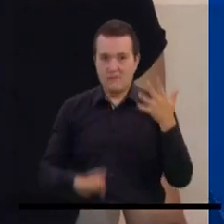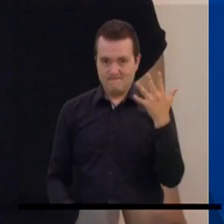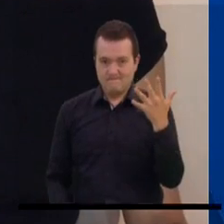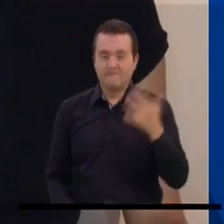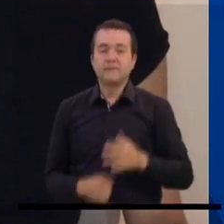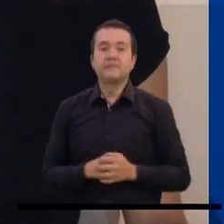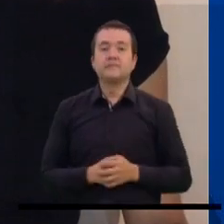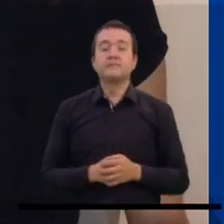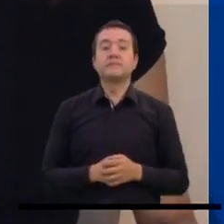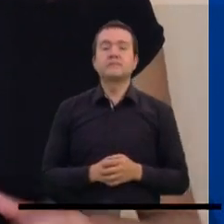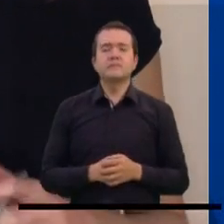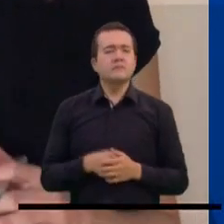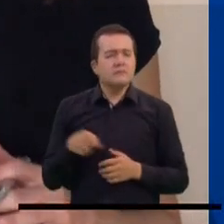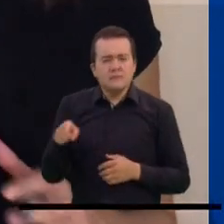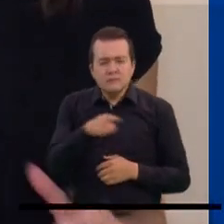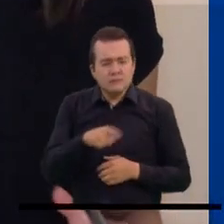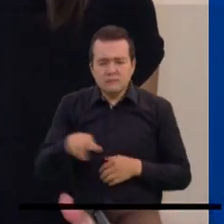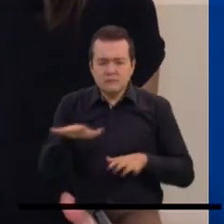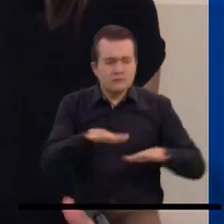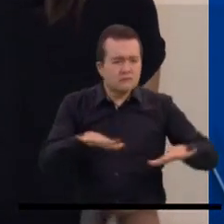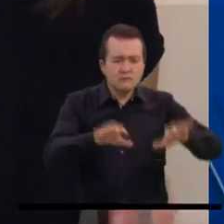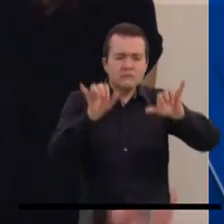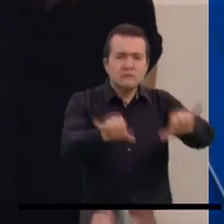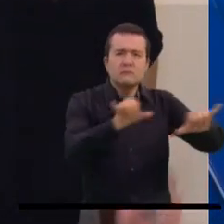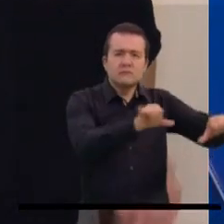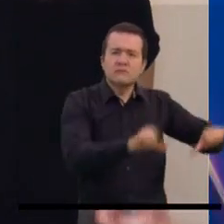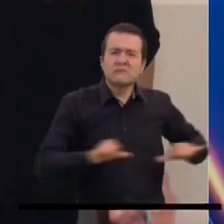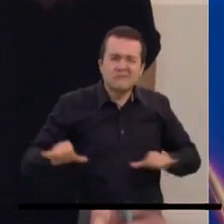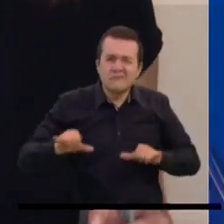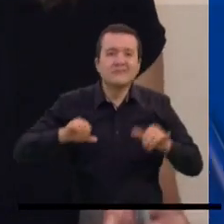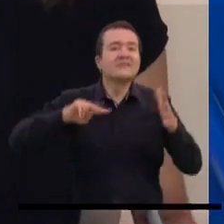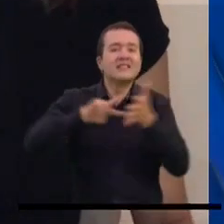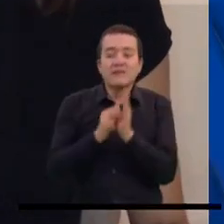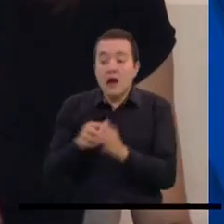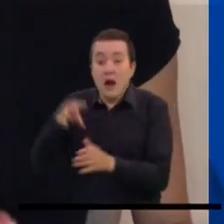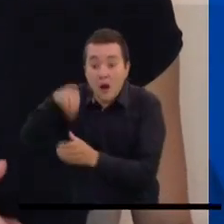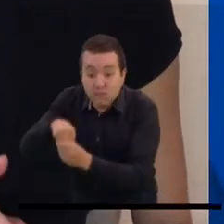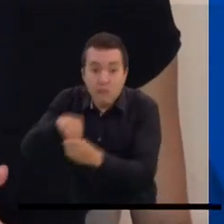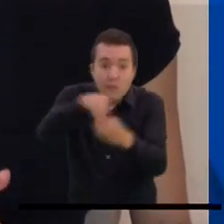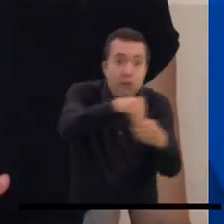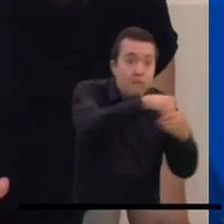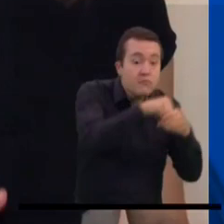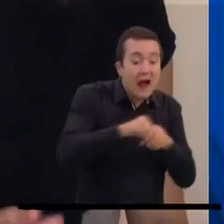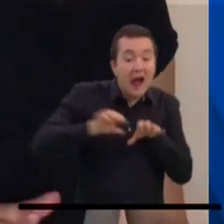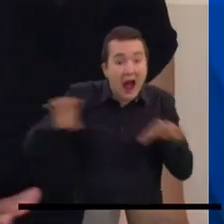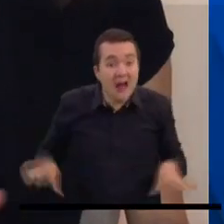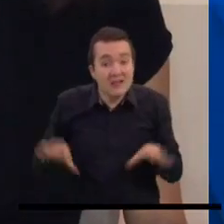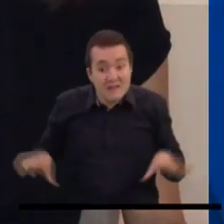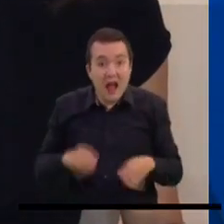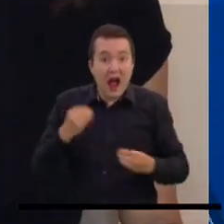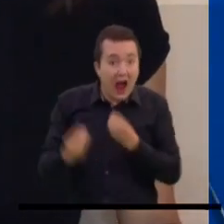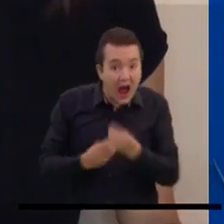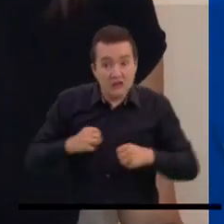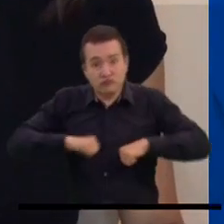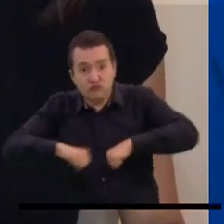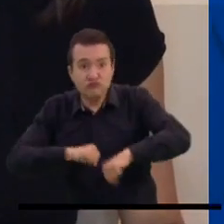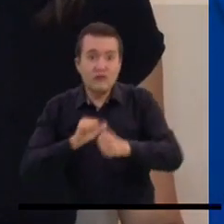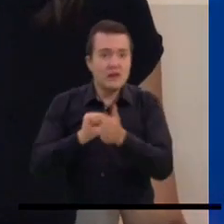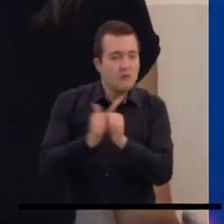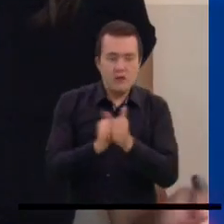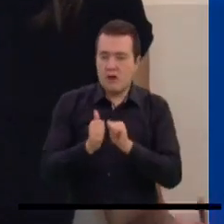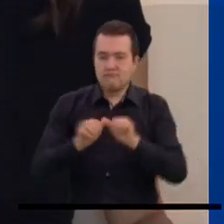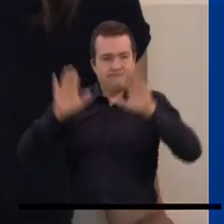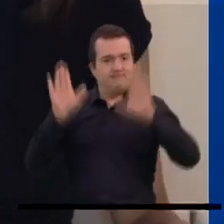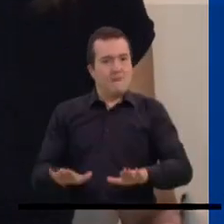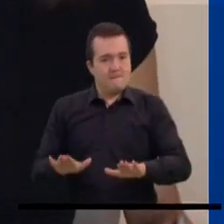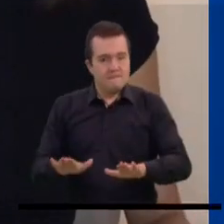La decisión supone una cuarentena total y suspende todo tipo de actividades, incluyendo las deportivas. Las únicas excepciones son